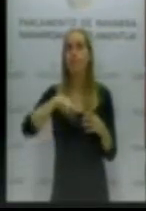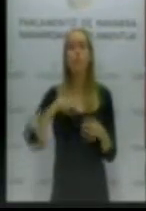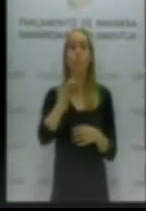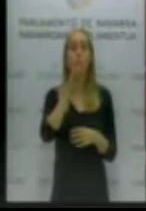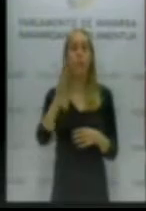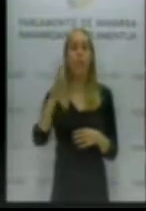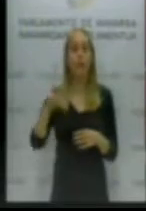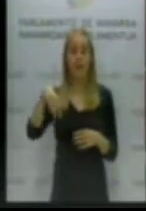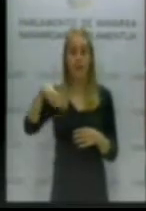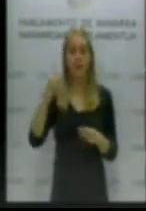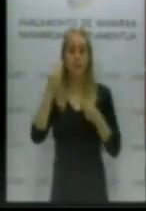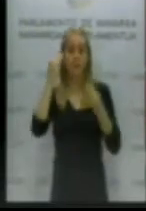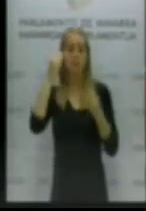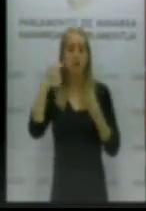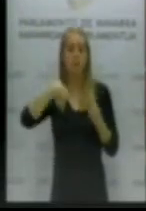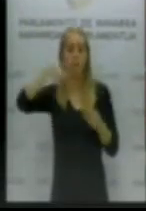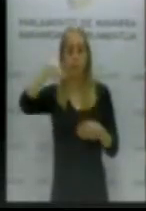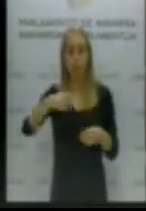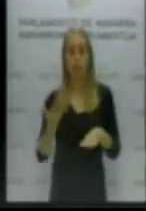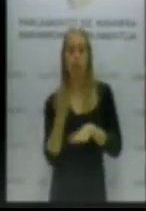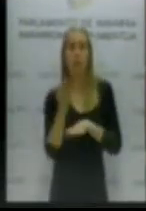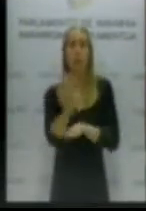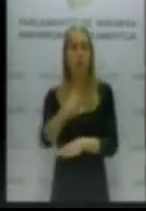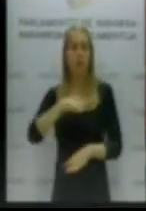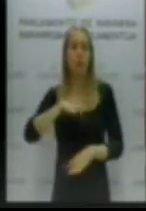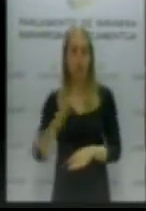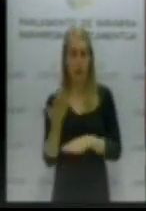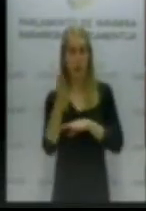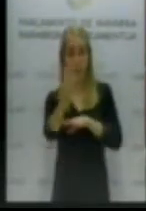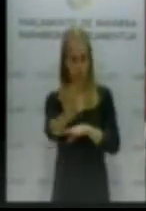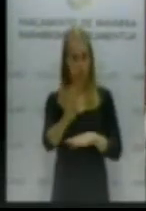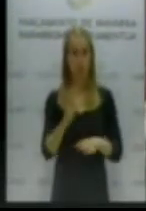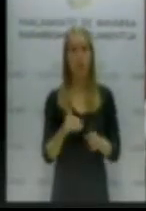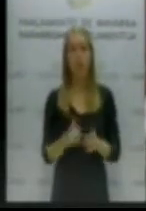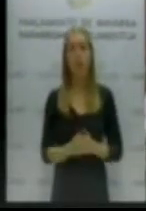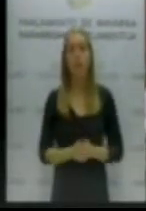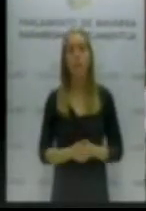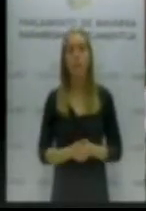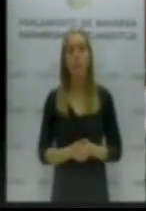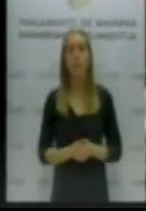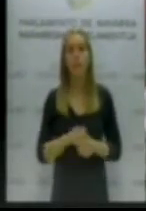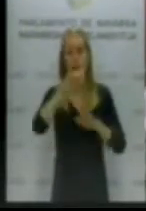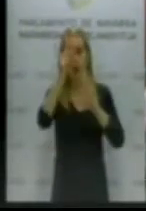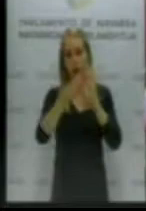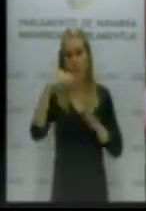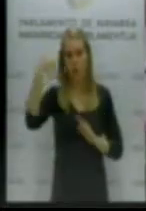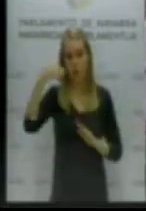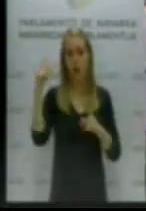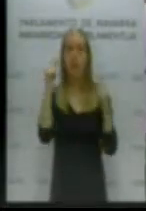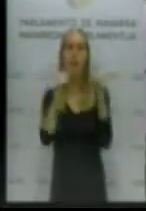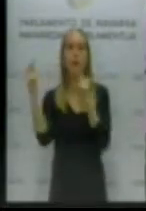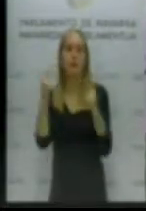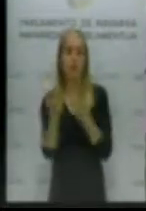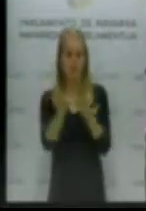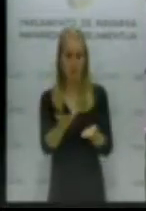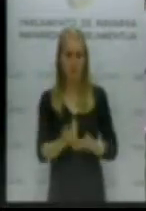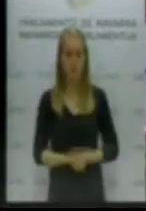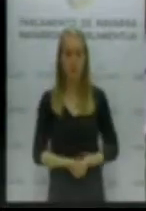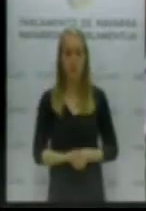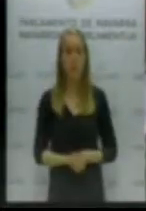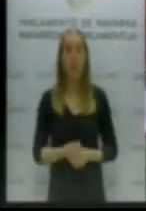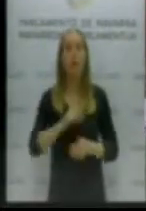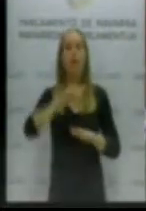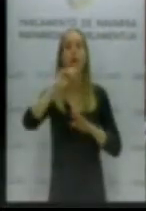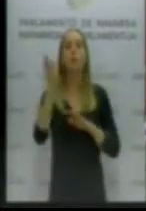del Pueblo Navarro para que hoy traigamos aquí esta proposición de ley foral para su debate. Una proposición de ley